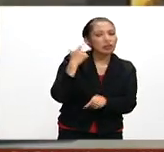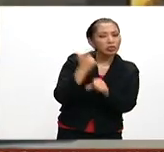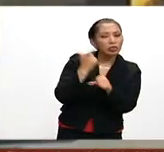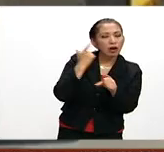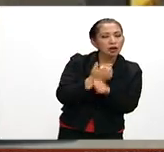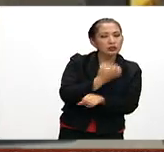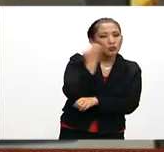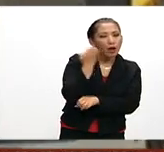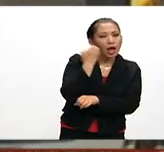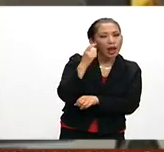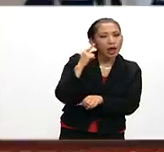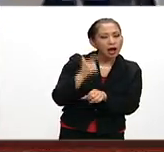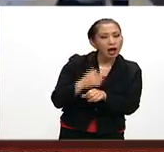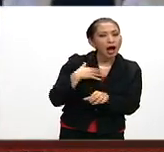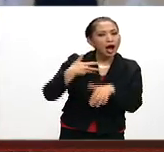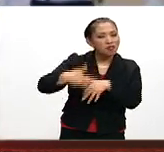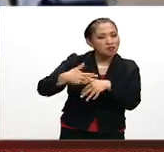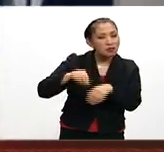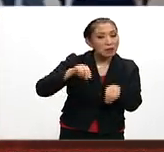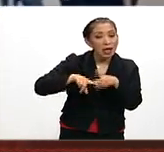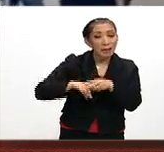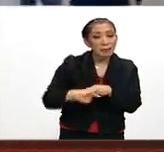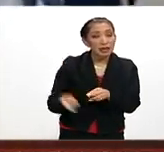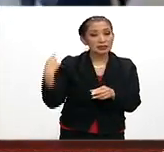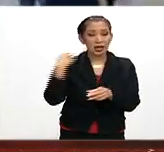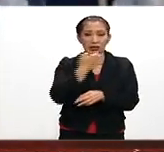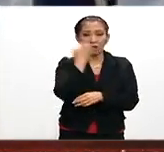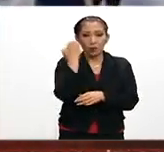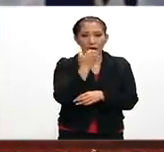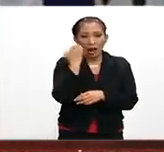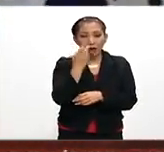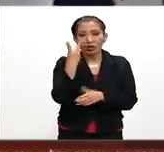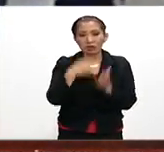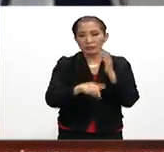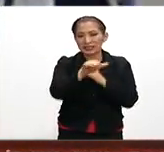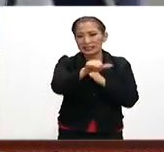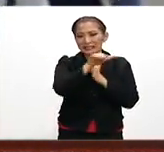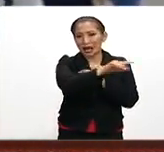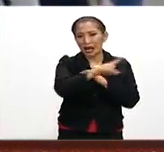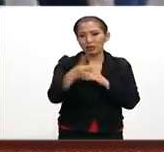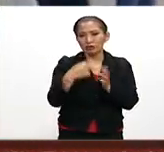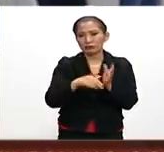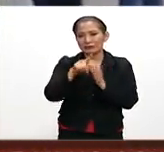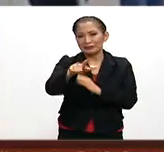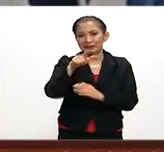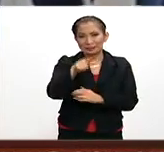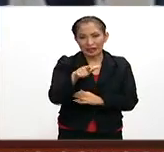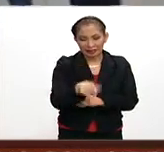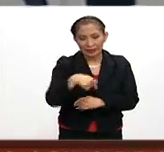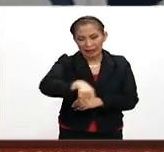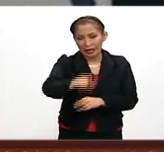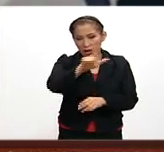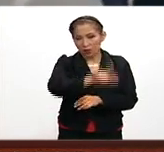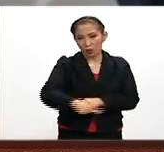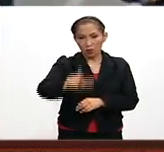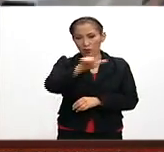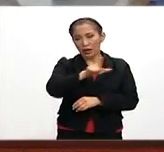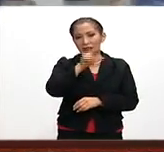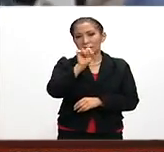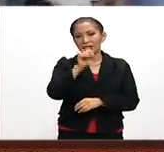escuelas donde ya tienen movilizaciones para que inicien el ciclo escolar dos mil dieciséis, dos mil diecisiete, este lunes